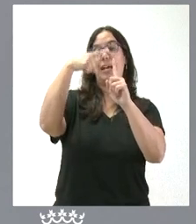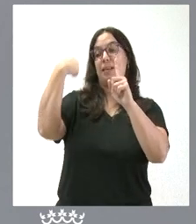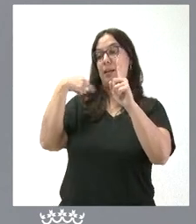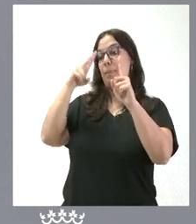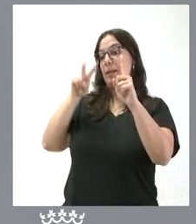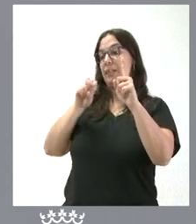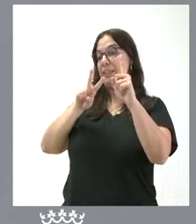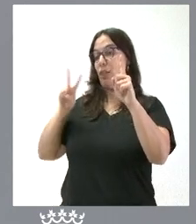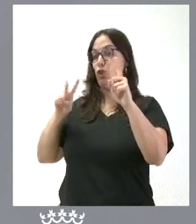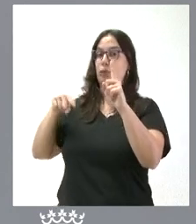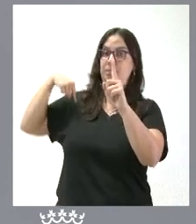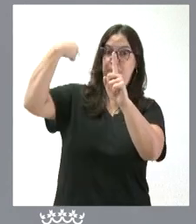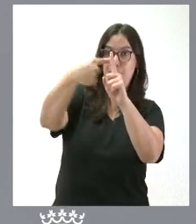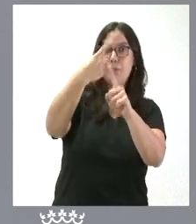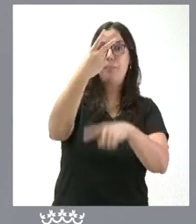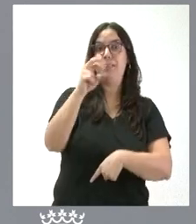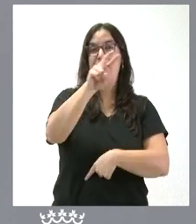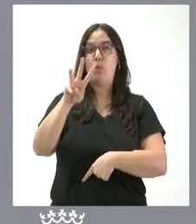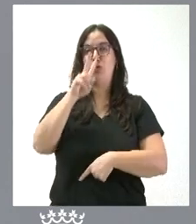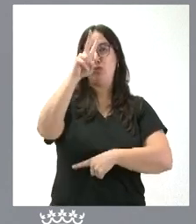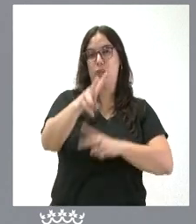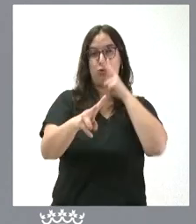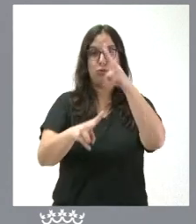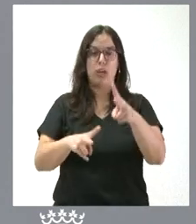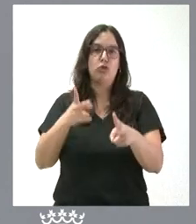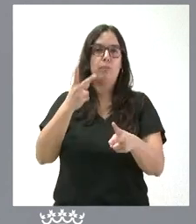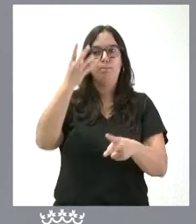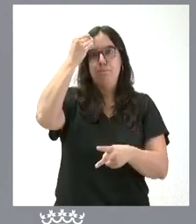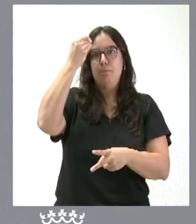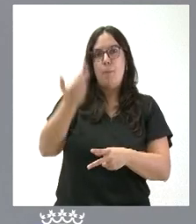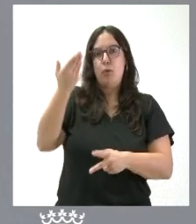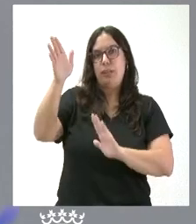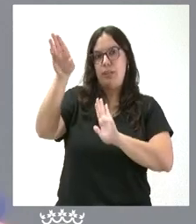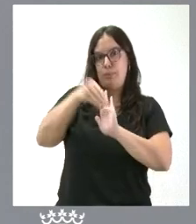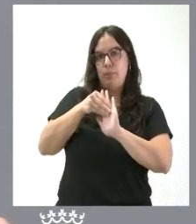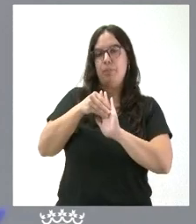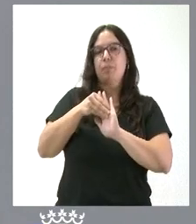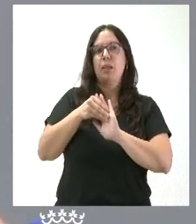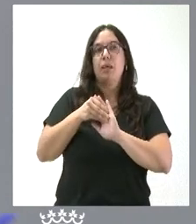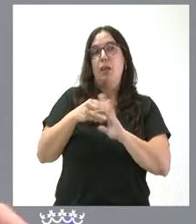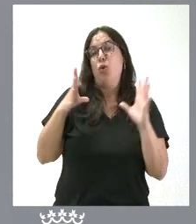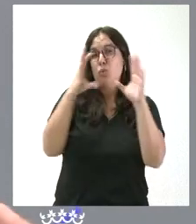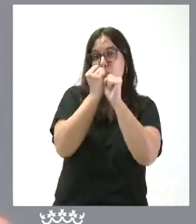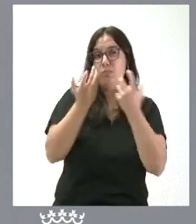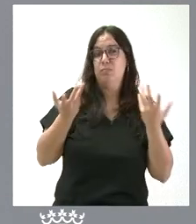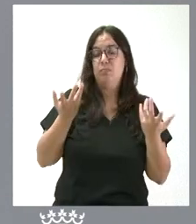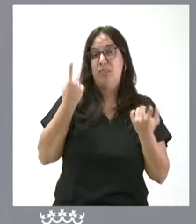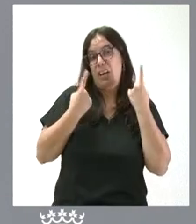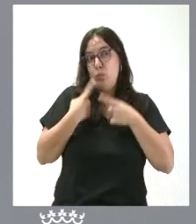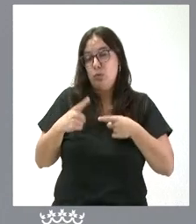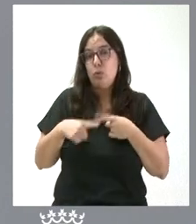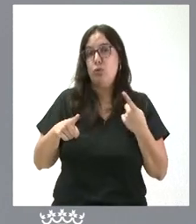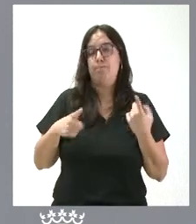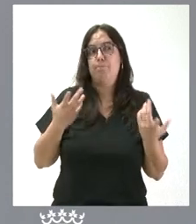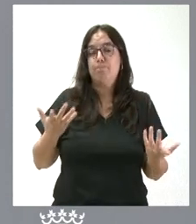24 y, por tanto, son elementos de indefinición que sí tenemos presentes. Hay algunas indefiniciones encima